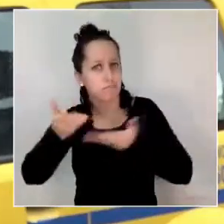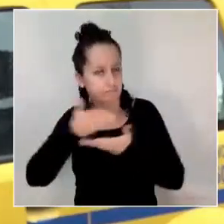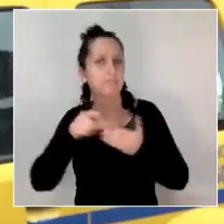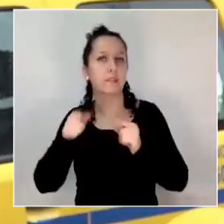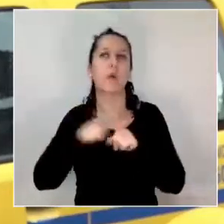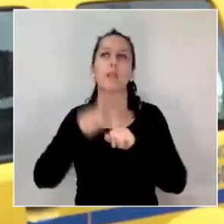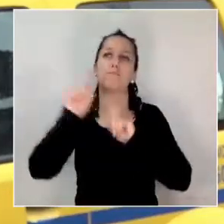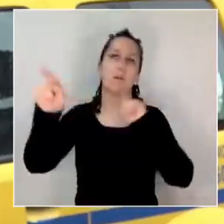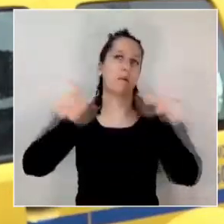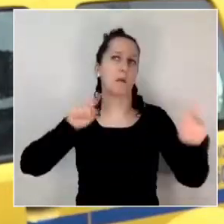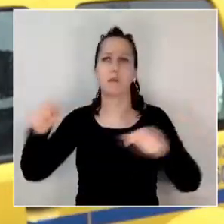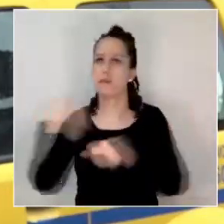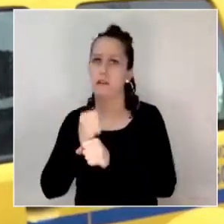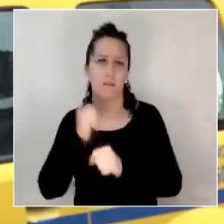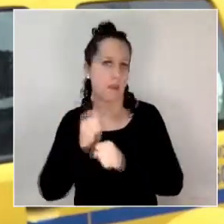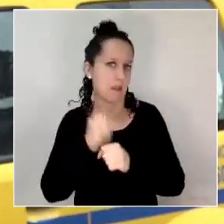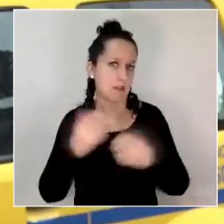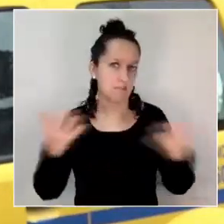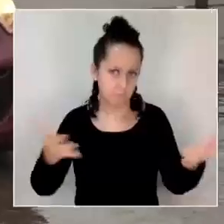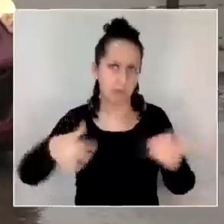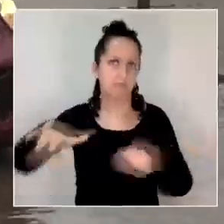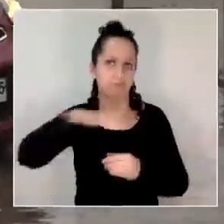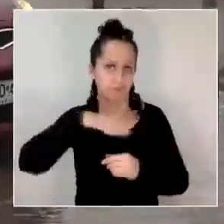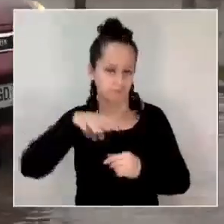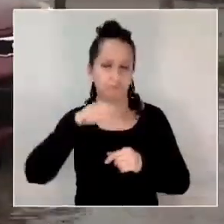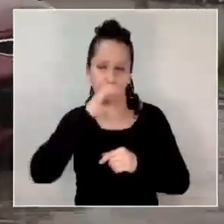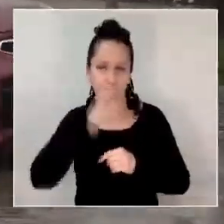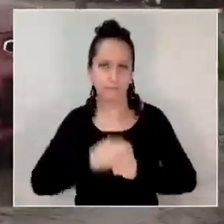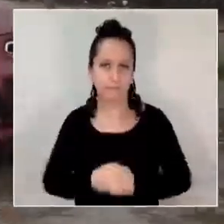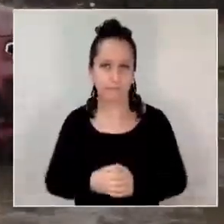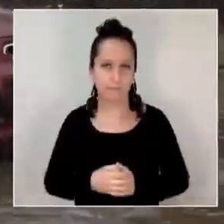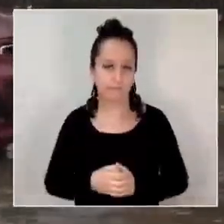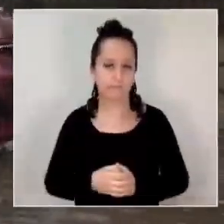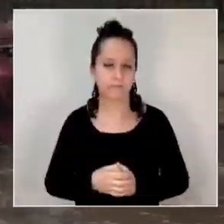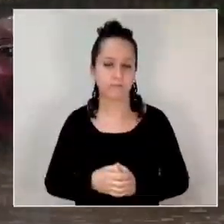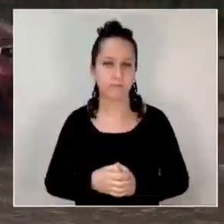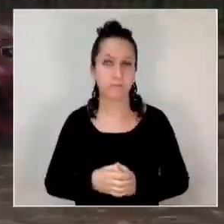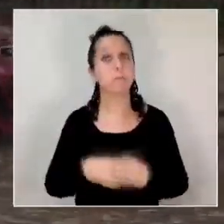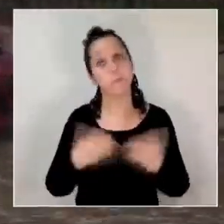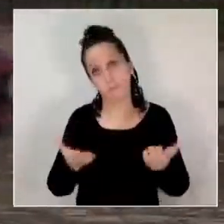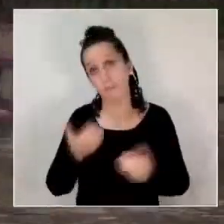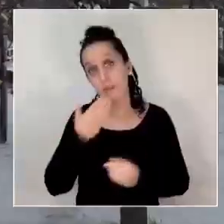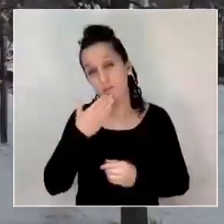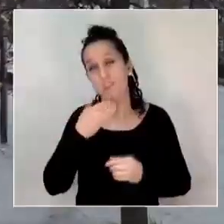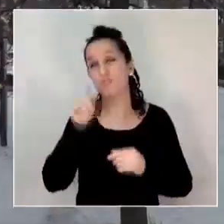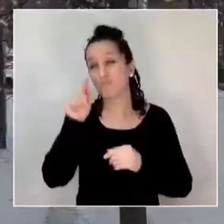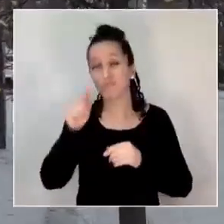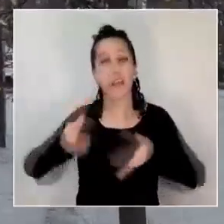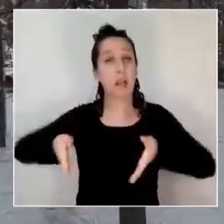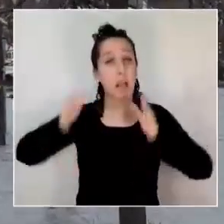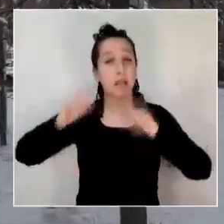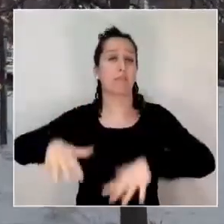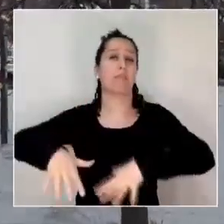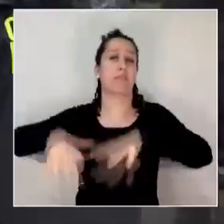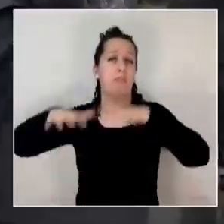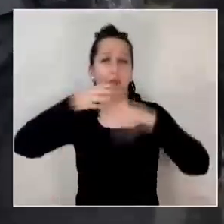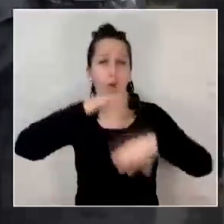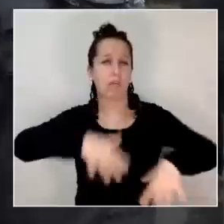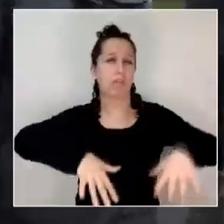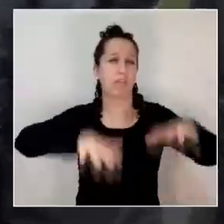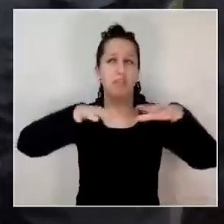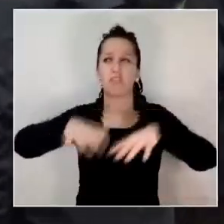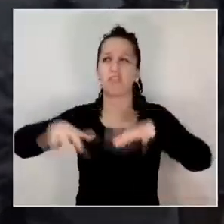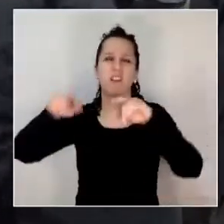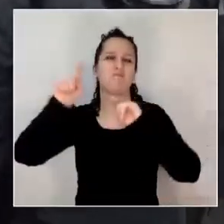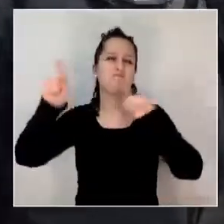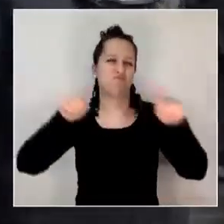distribuidos en cada uno de los lugares de la Comuna de Concepción. Asimismo, se han registrado anegamientos de calles en distintos sectores, los